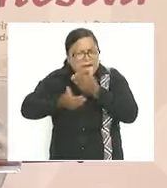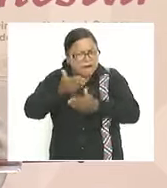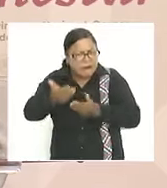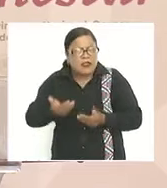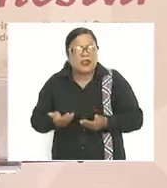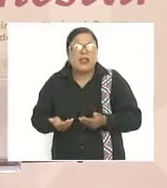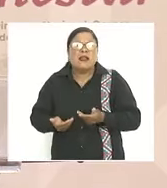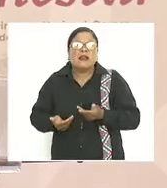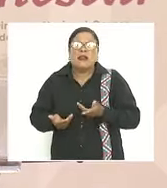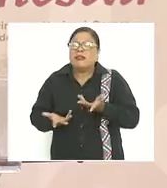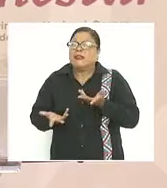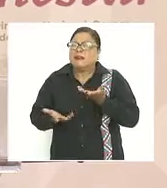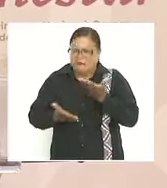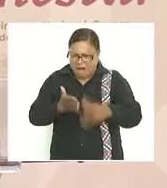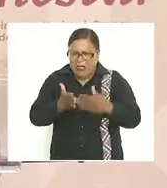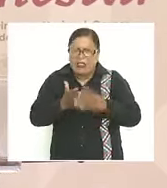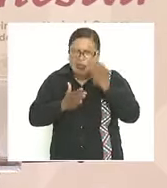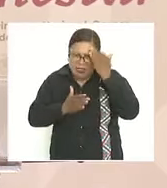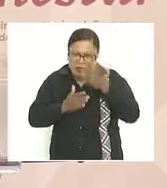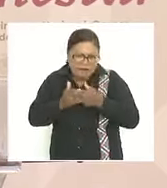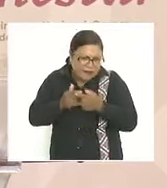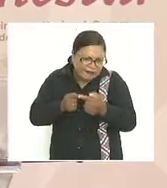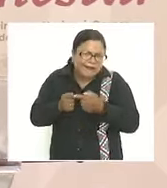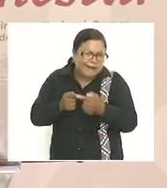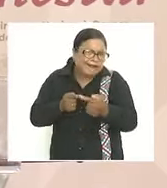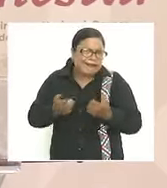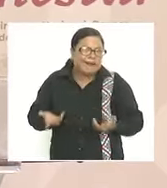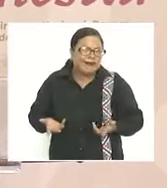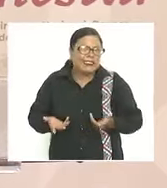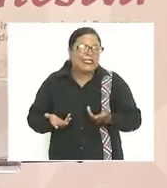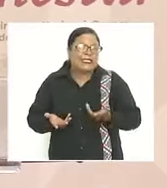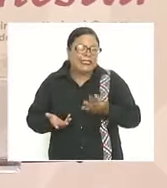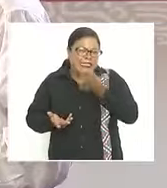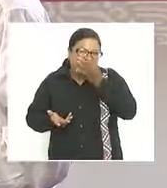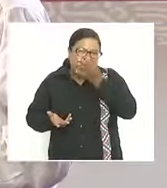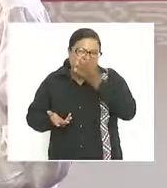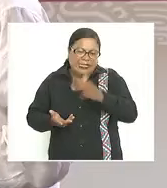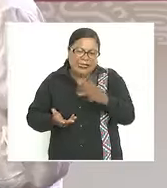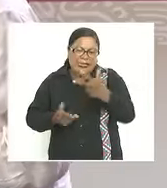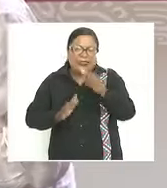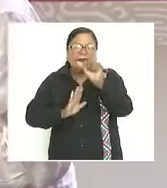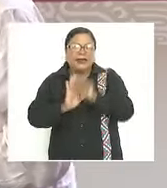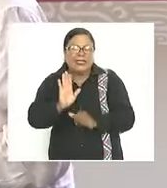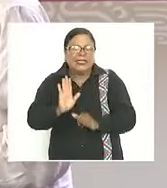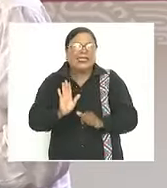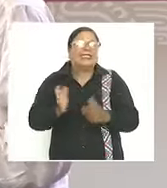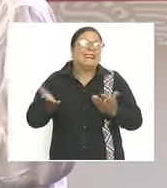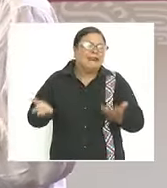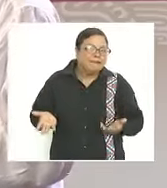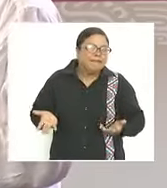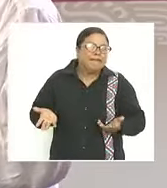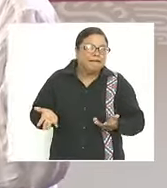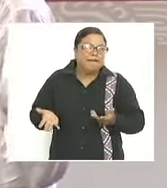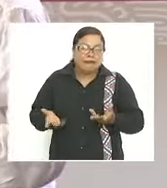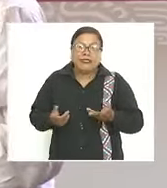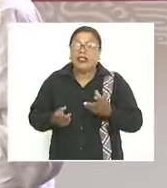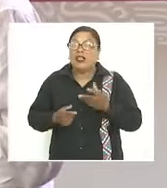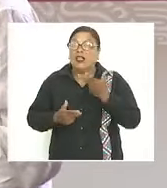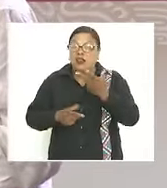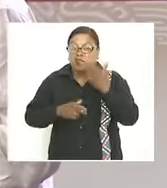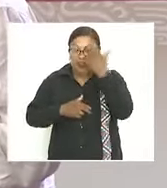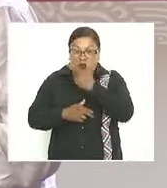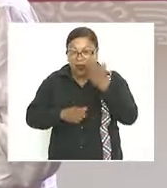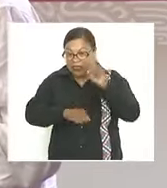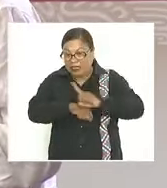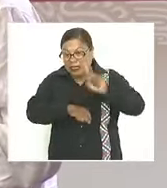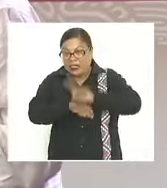es poco tiempo porque son 13 meses si se trabaja 8 horas diarias